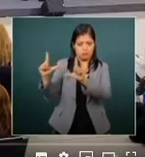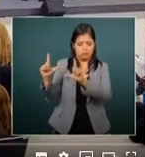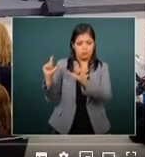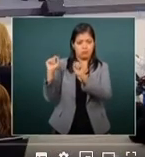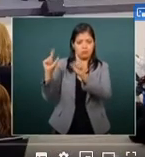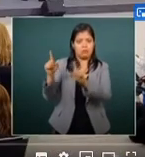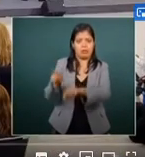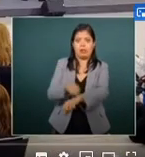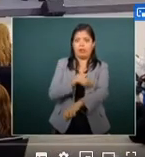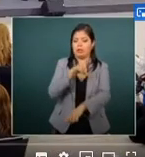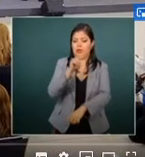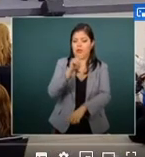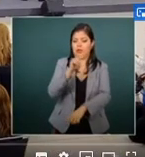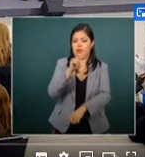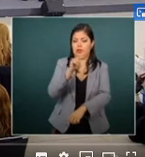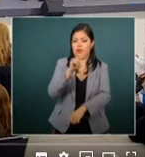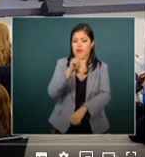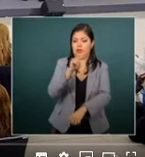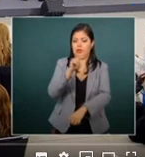más para no extenderme ya de más.